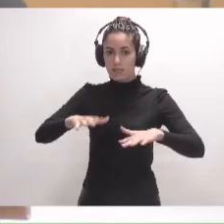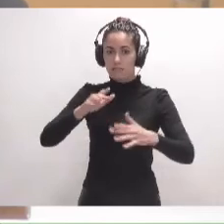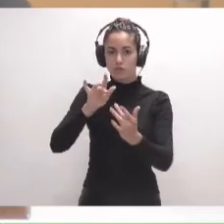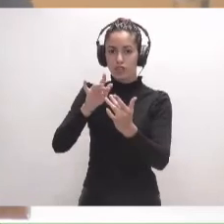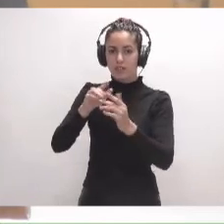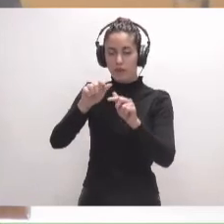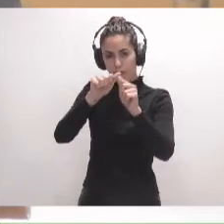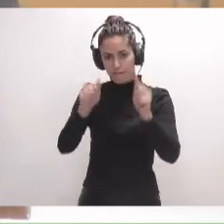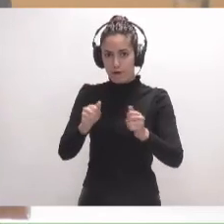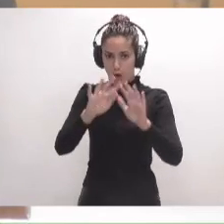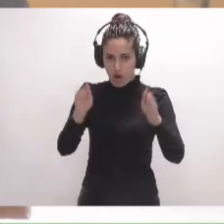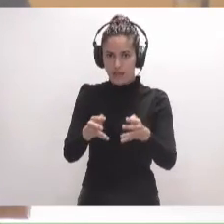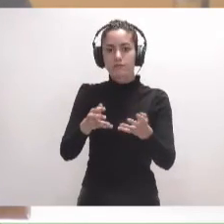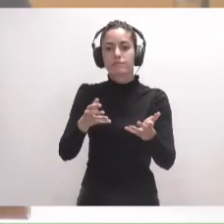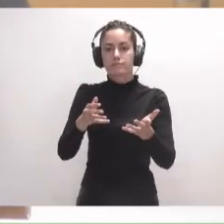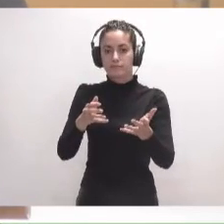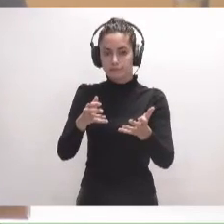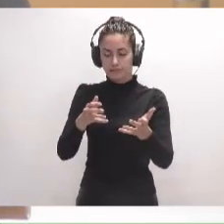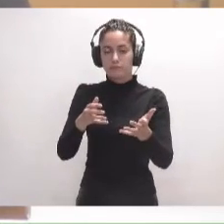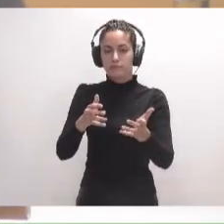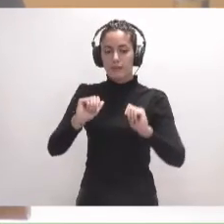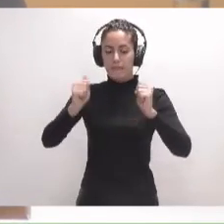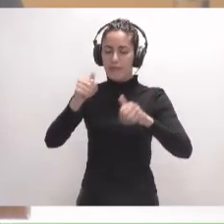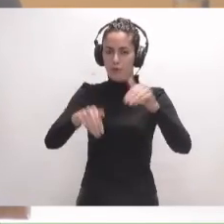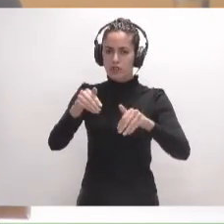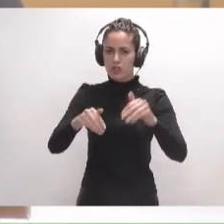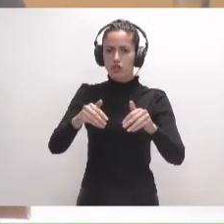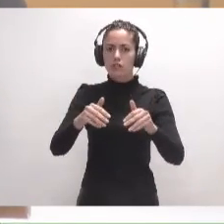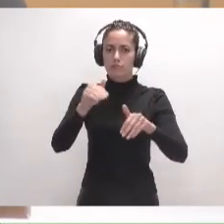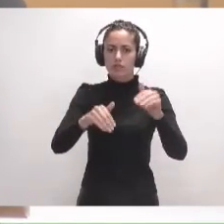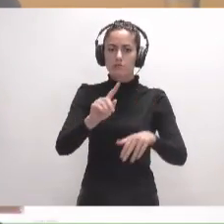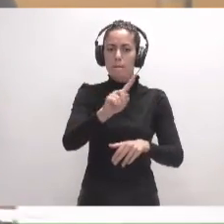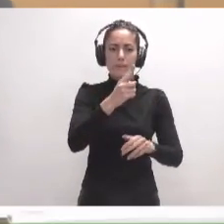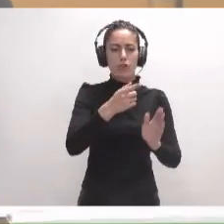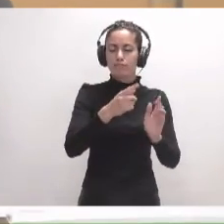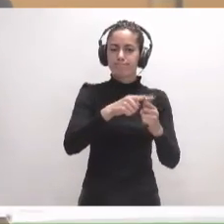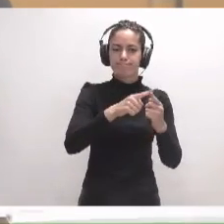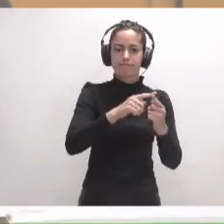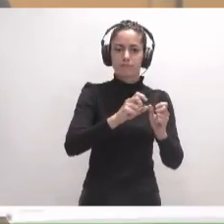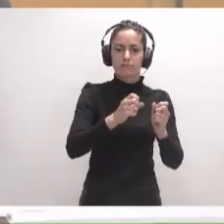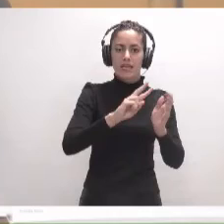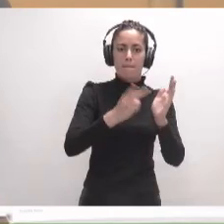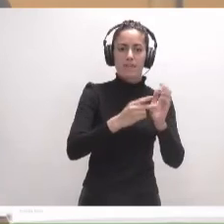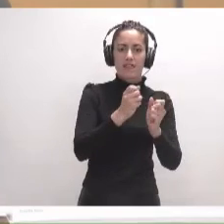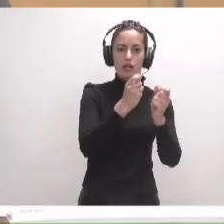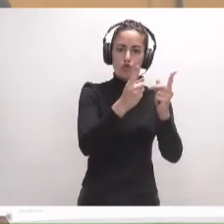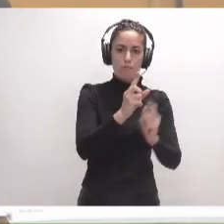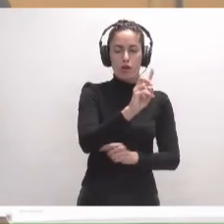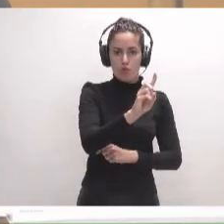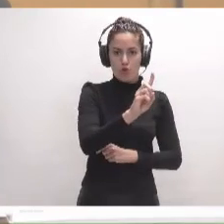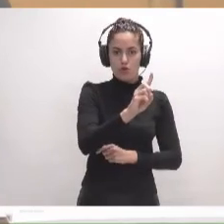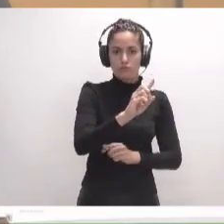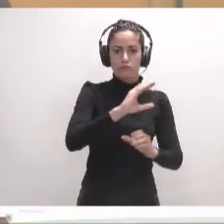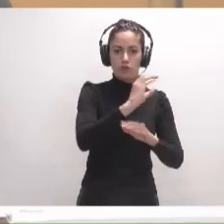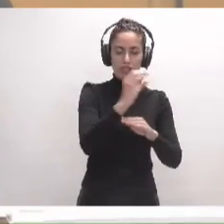telemáticamente, vamos a iniciar las votaciones sometiendo a votación en primer lugar la enmienda número uno presentada por el Grupo